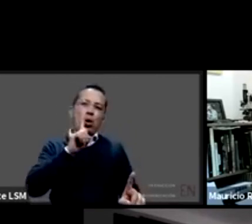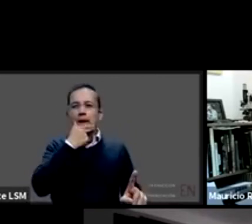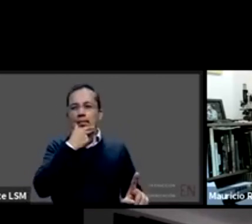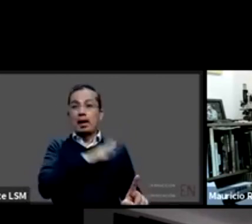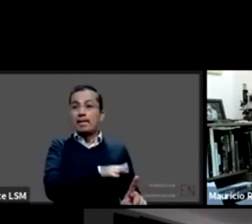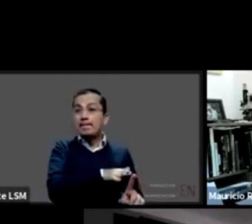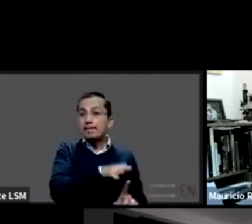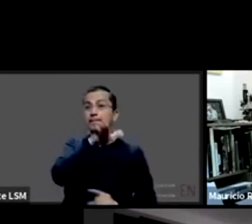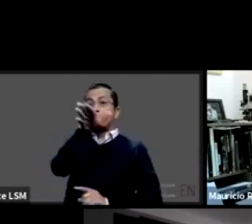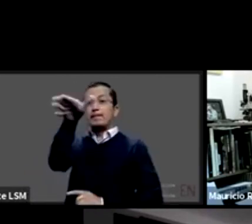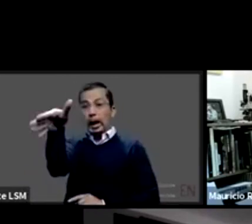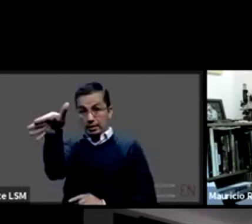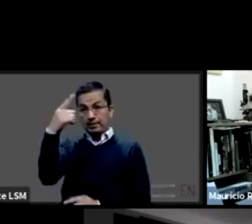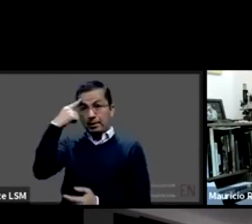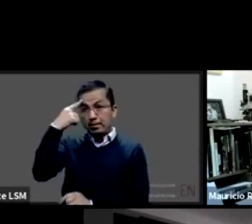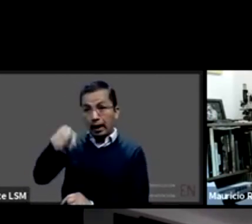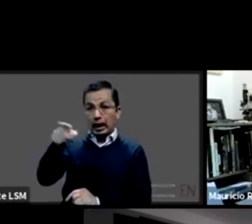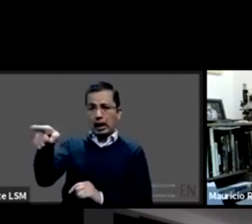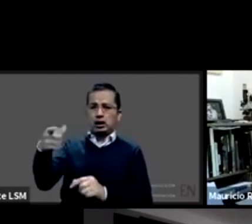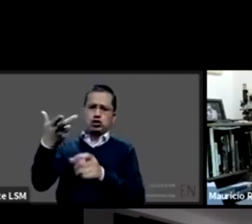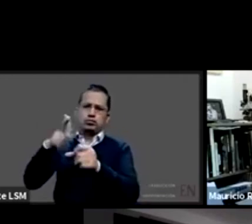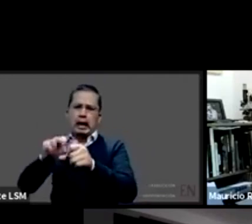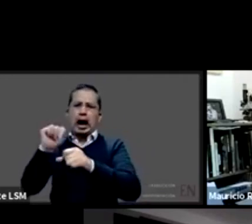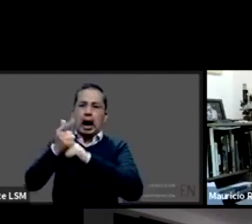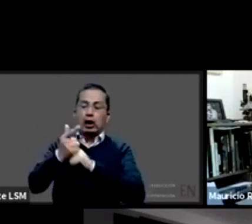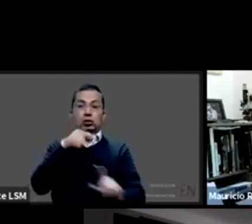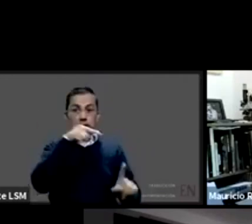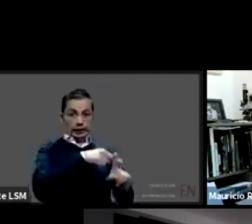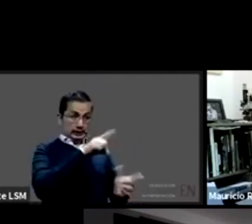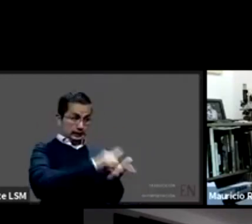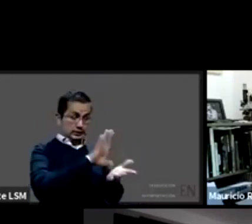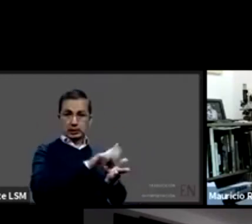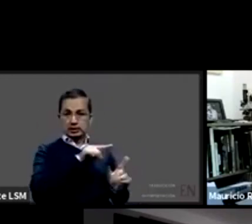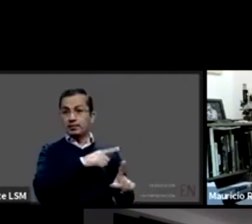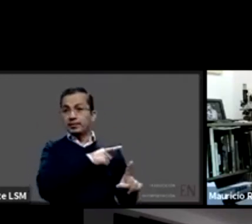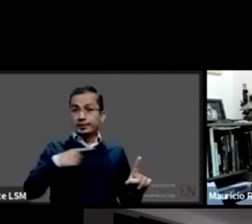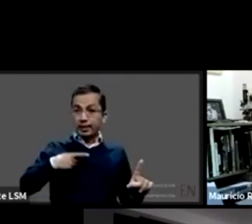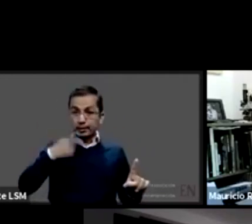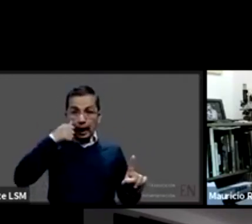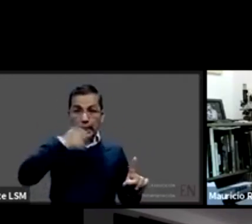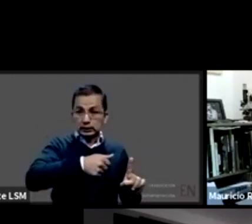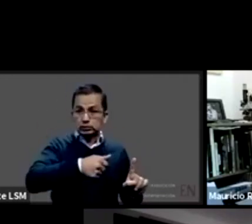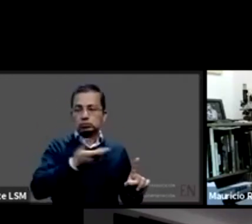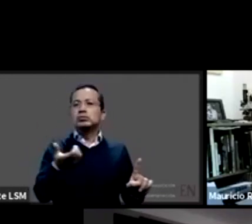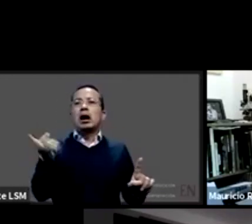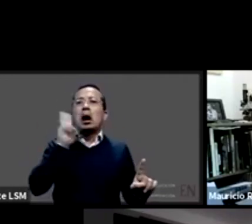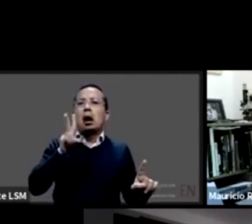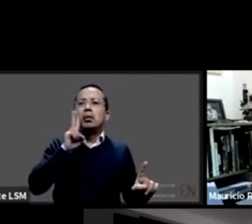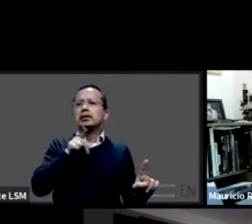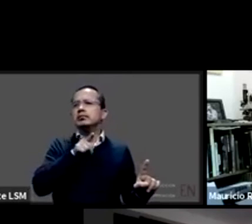requiere que tiene que vive con una discapacidad que requiere de atención que seguramente llegando dado que